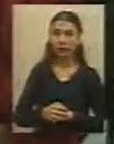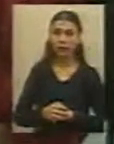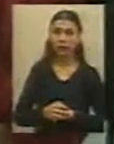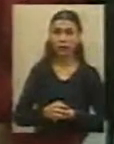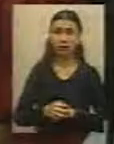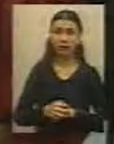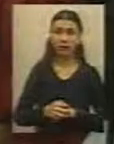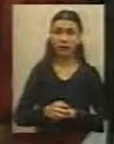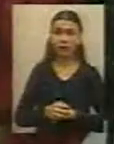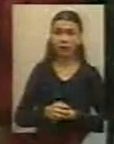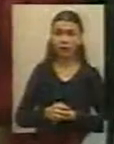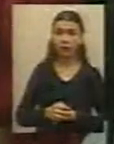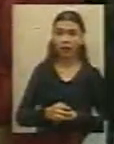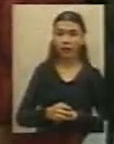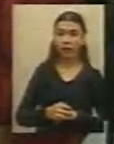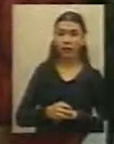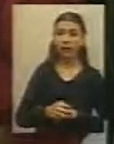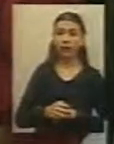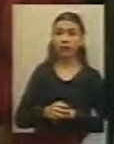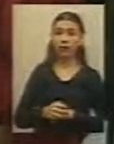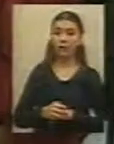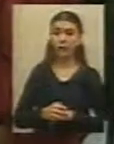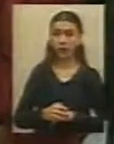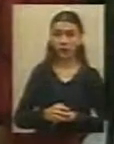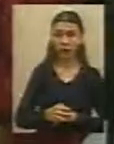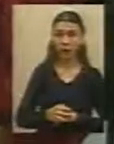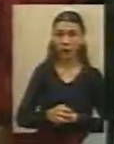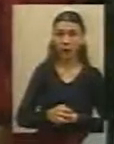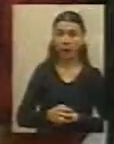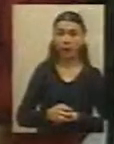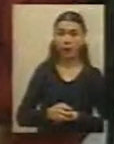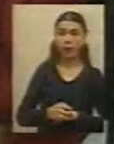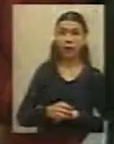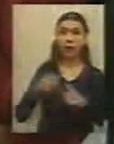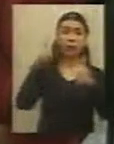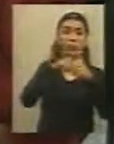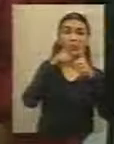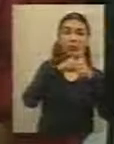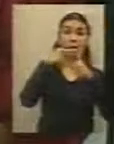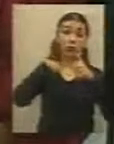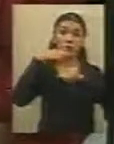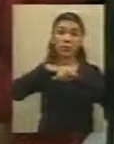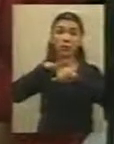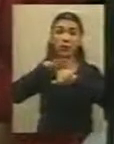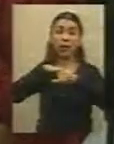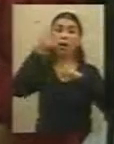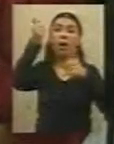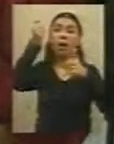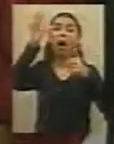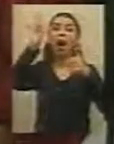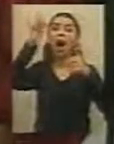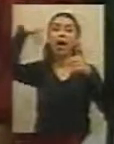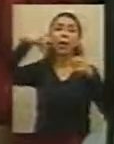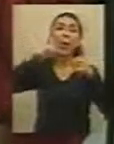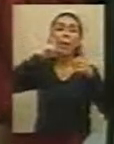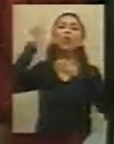perjudicar a la administración es perjudicar al hospital. Hemos llegado a la parte del privado. Y también ahora, con este nuevo proyecto que lo encaramos desde la